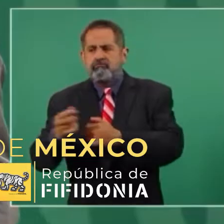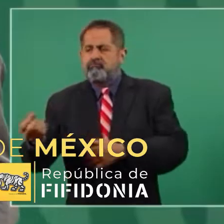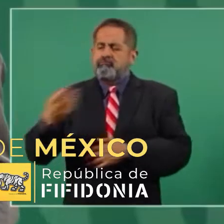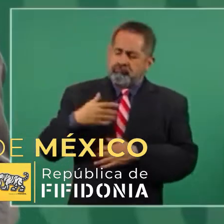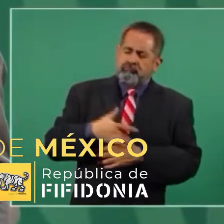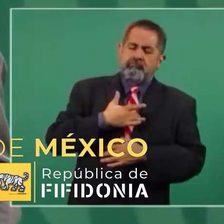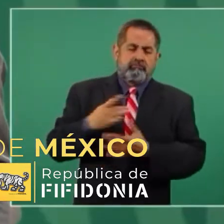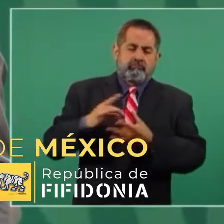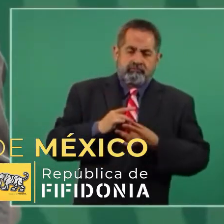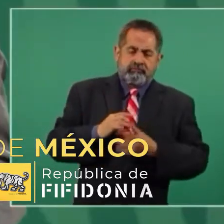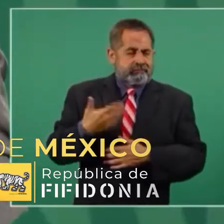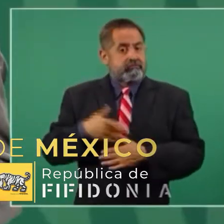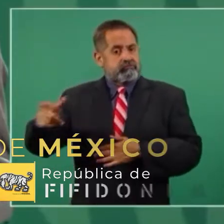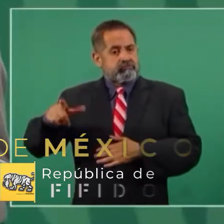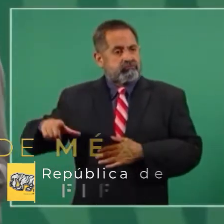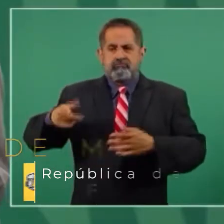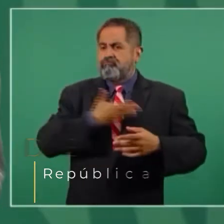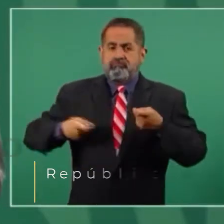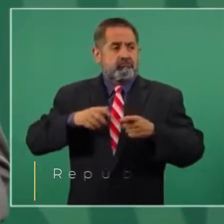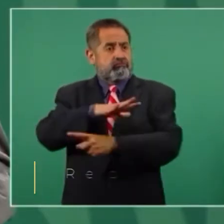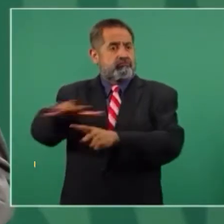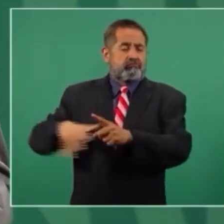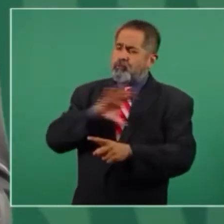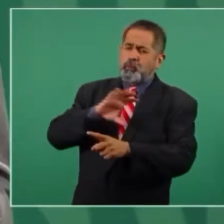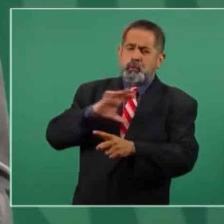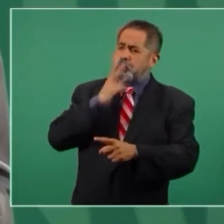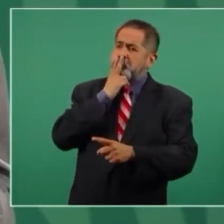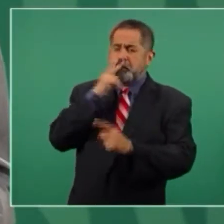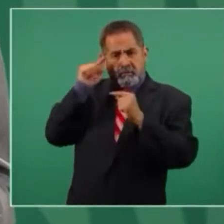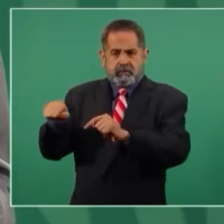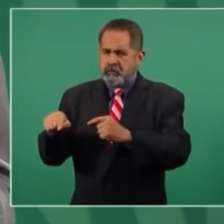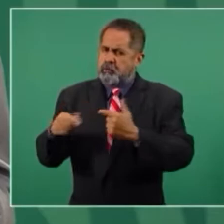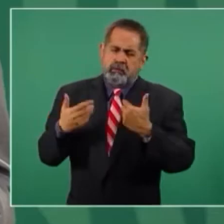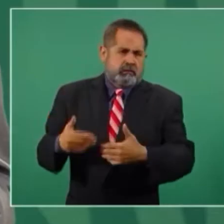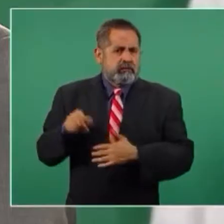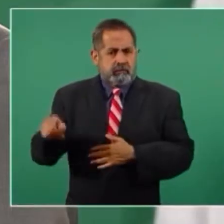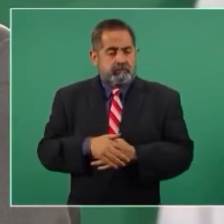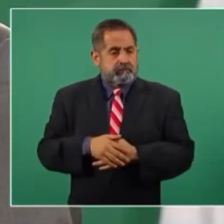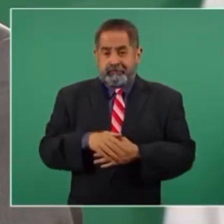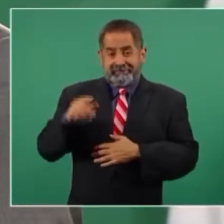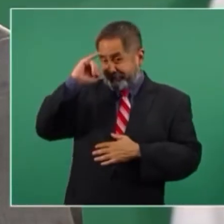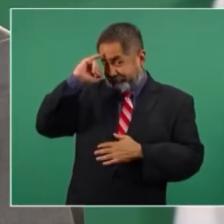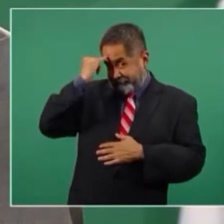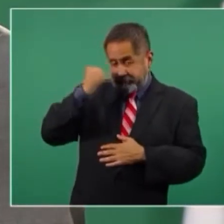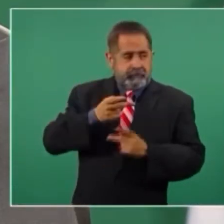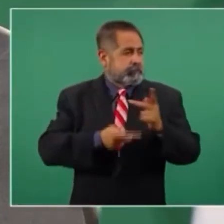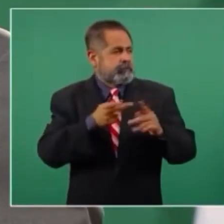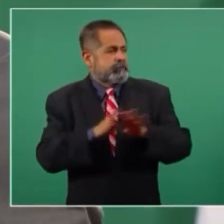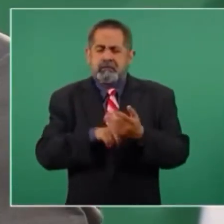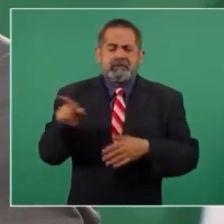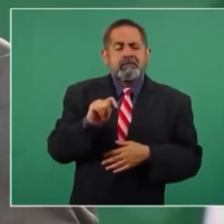solidaridad. Es un gobernante muy querido. En las encuestas que se hacen sobre